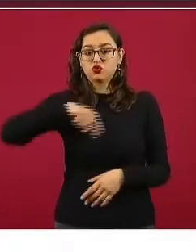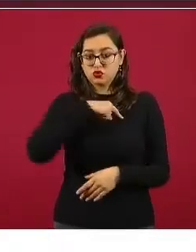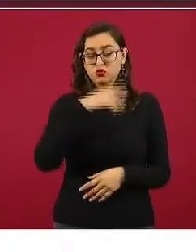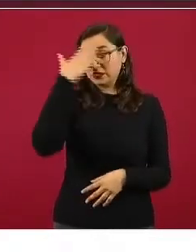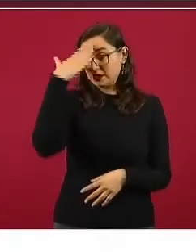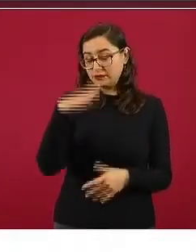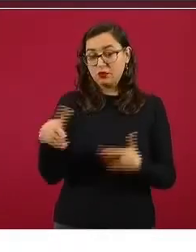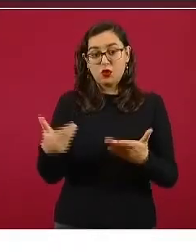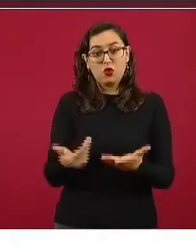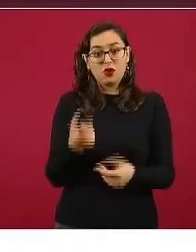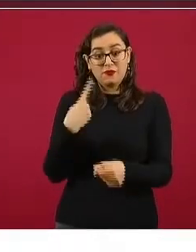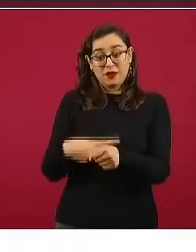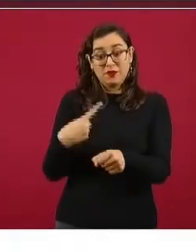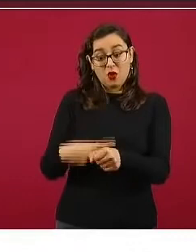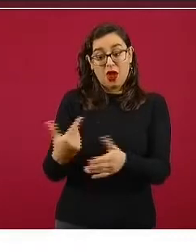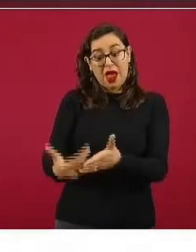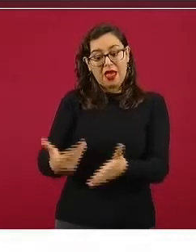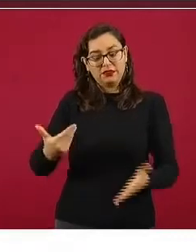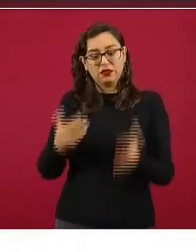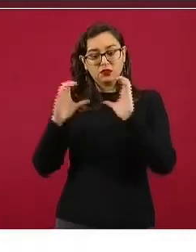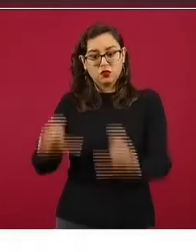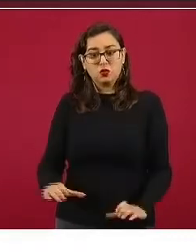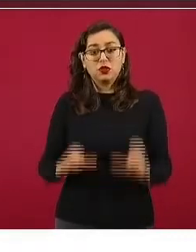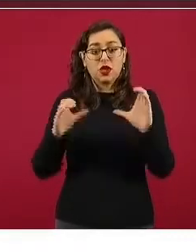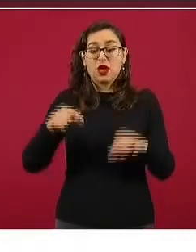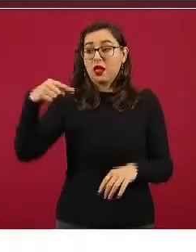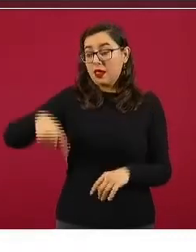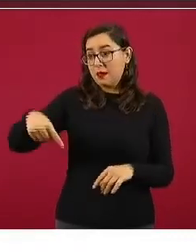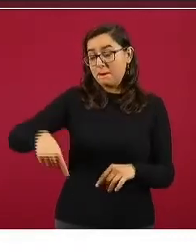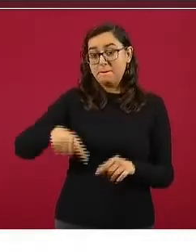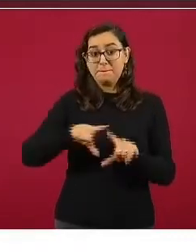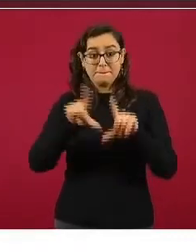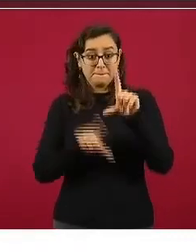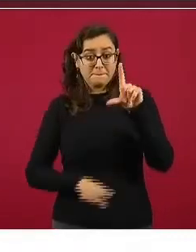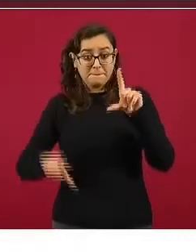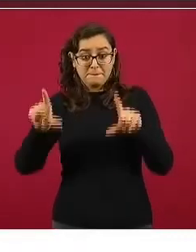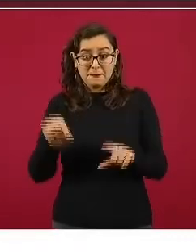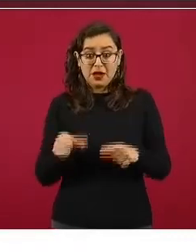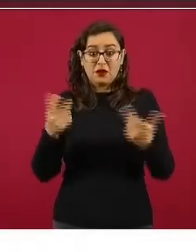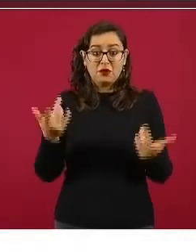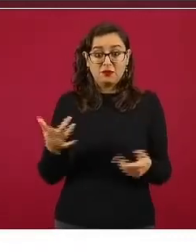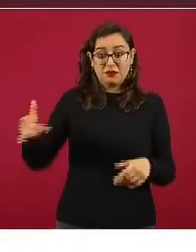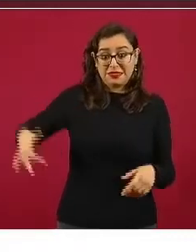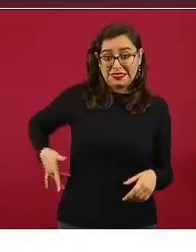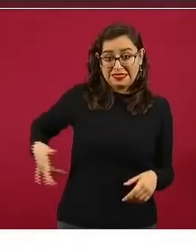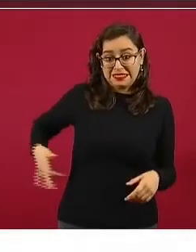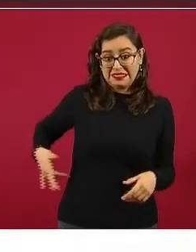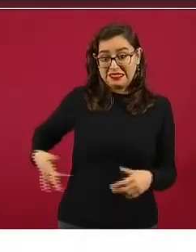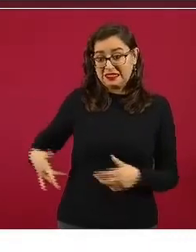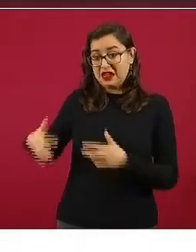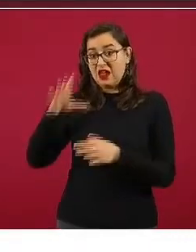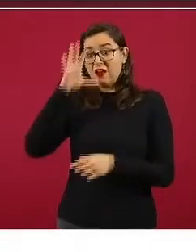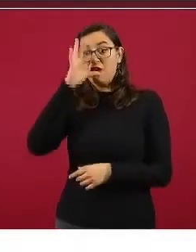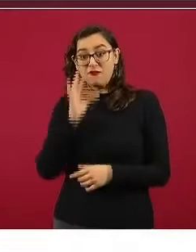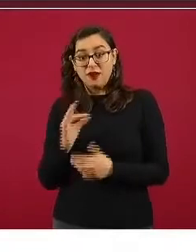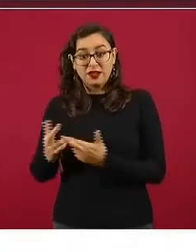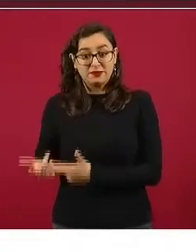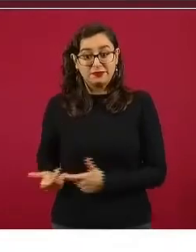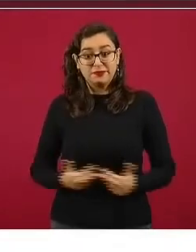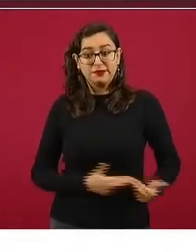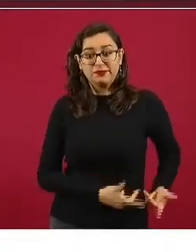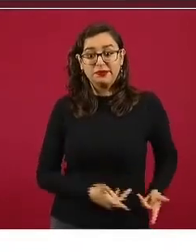nosotros que la insuficiencia renal en nuestro país, y bueno, no solamente en nuestro país, sino en todo el mundo, es una